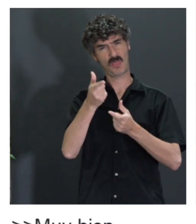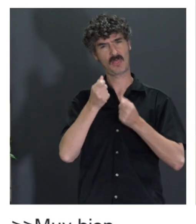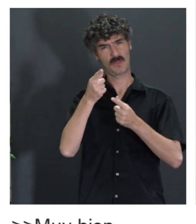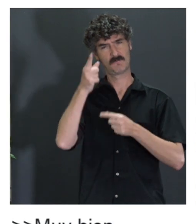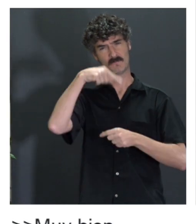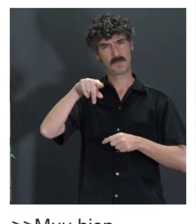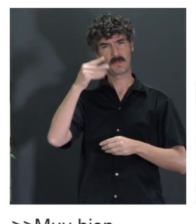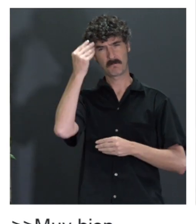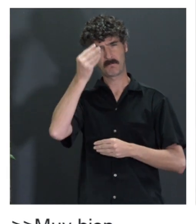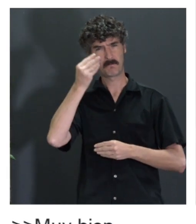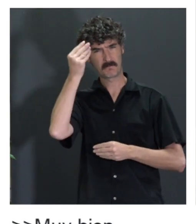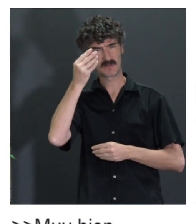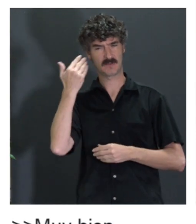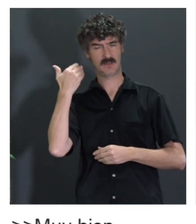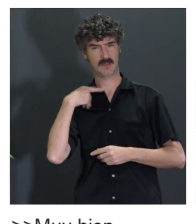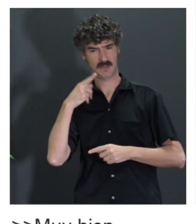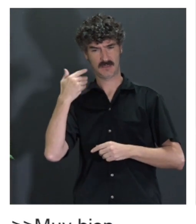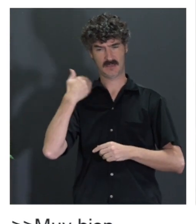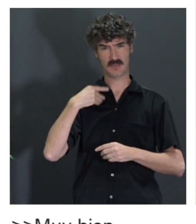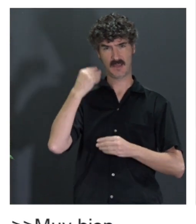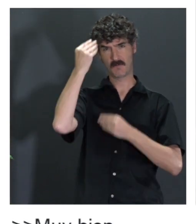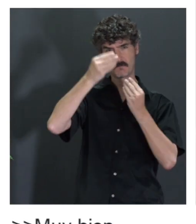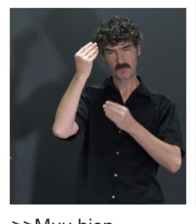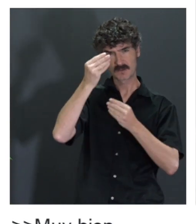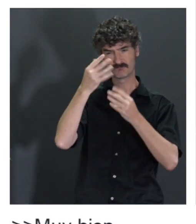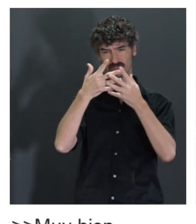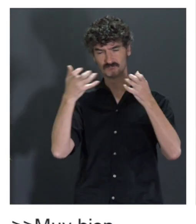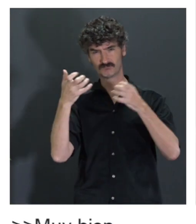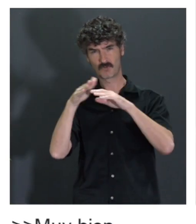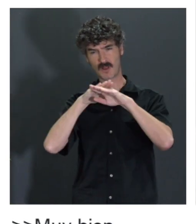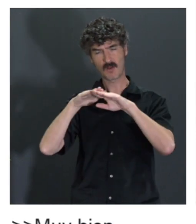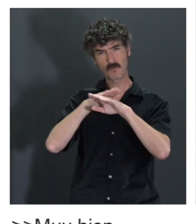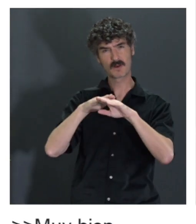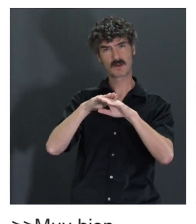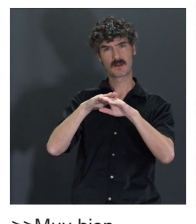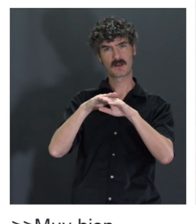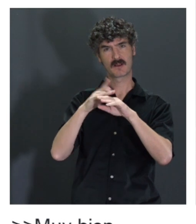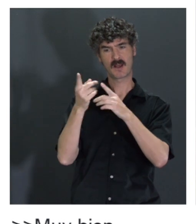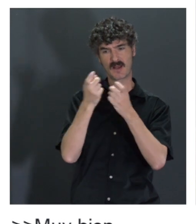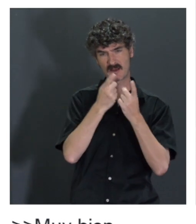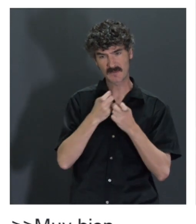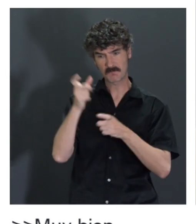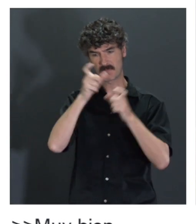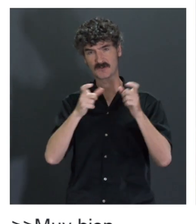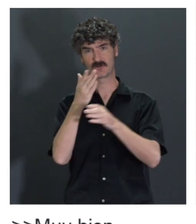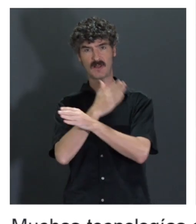piensan que están pensadas o desarrolladas para cubrir necesidades de personas con discapacidad,